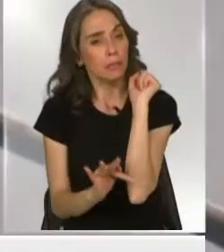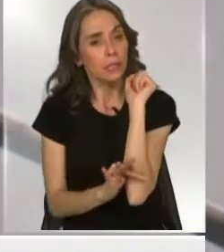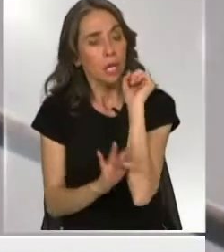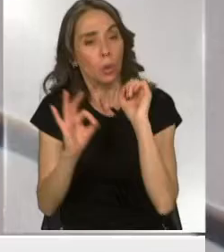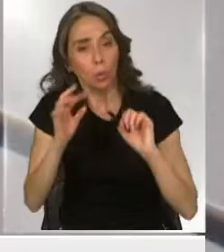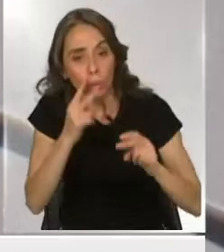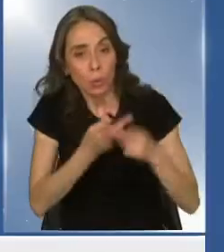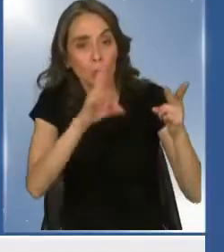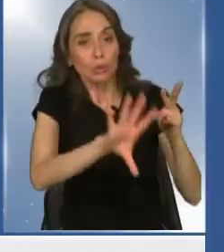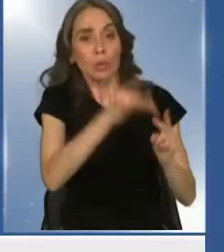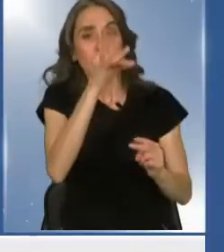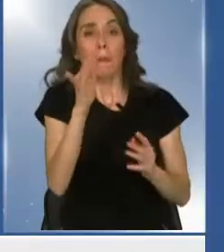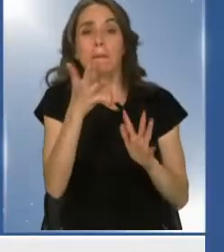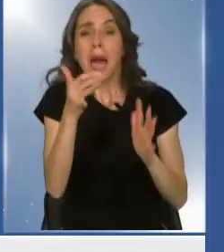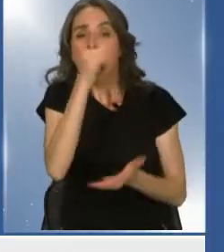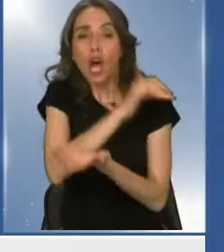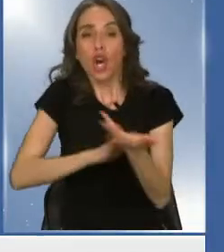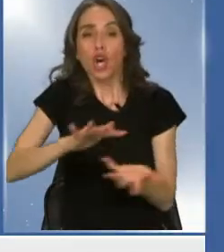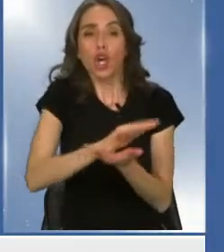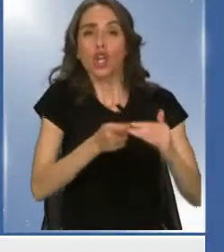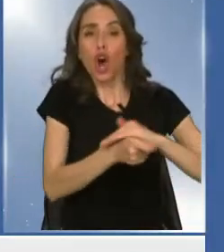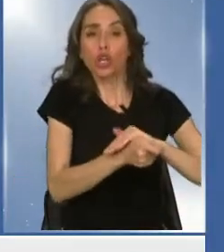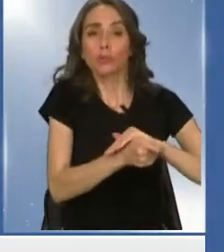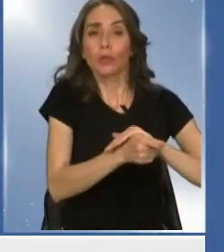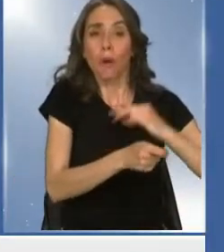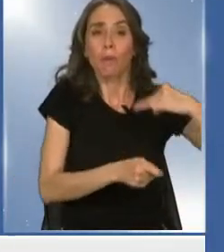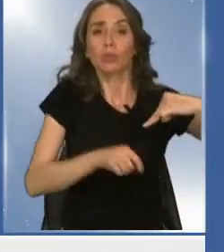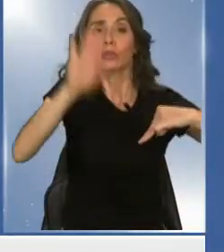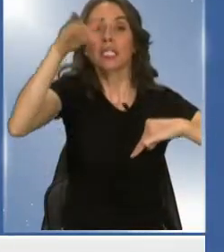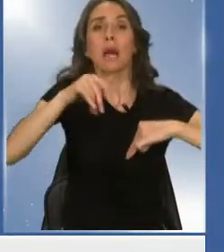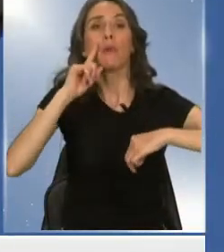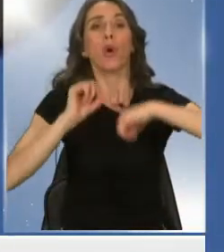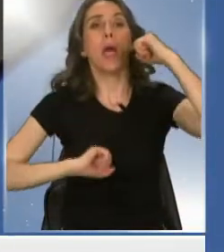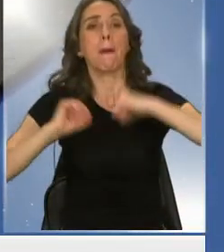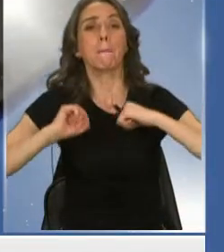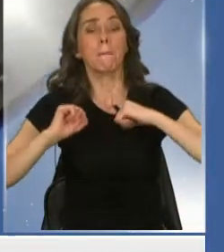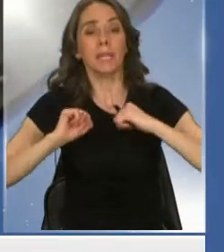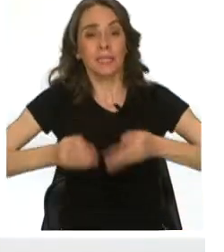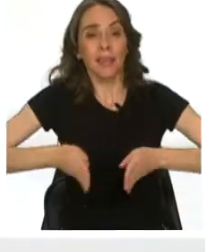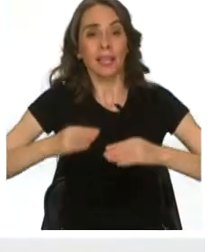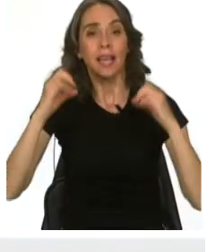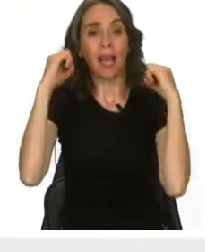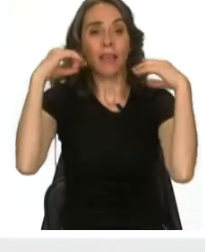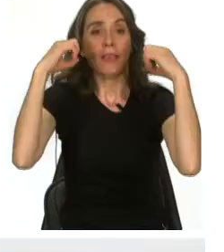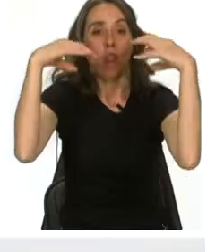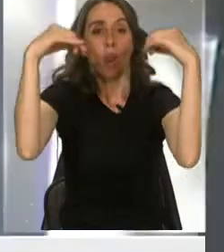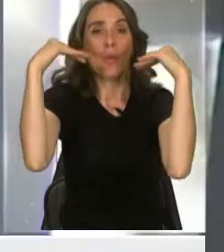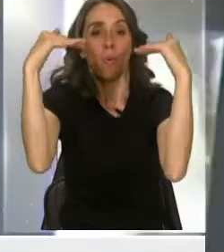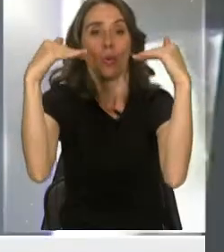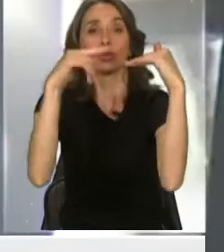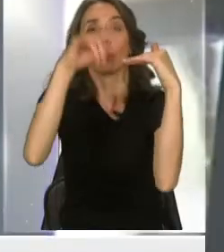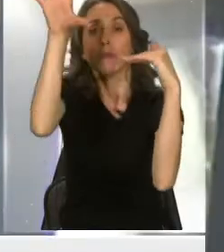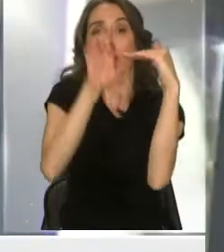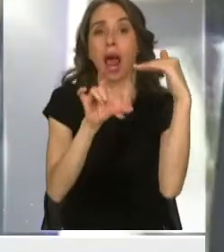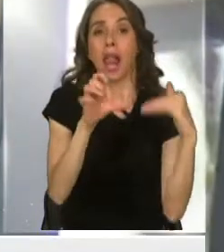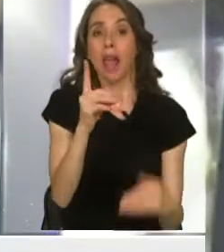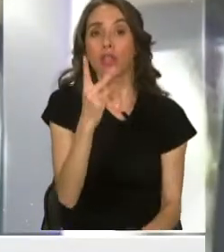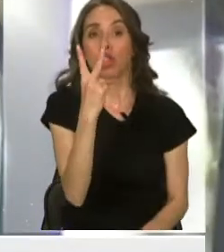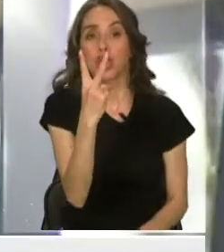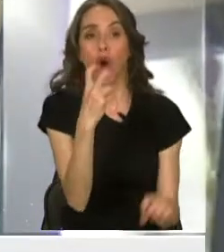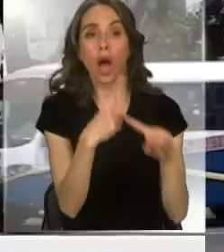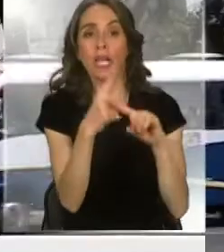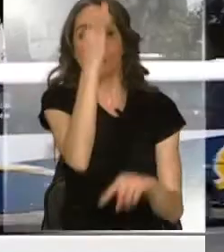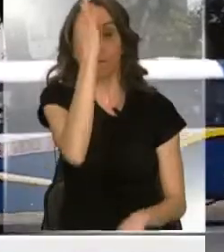escándalo de supuesta corrupción por la licitación de las luces LED que tiene a dos exfuncionarios de la Municipalidad de Chillán